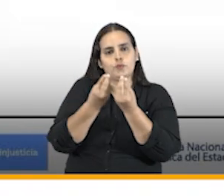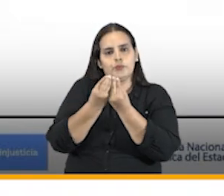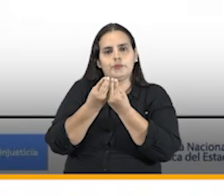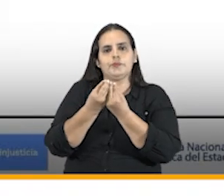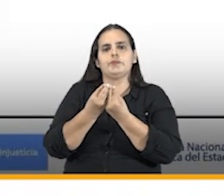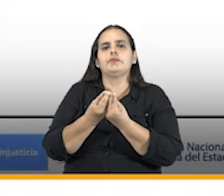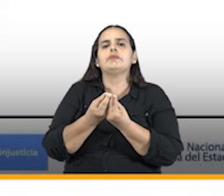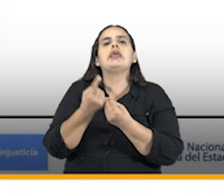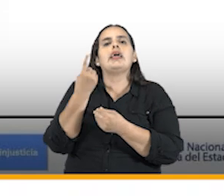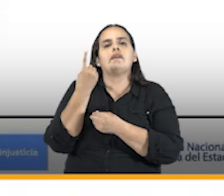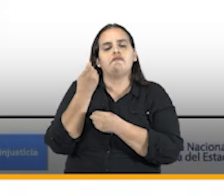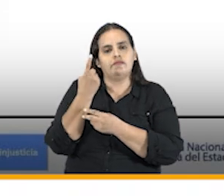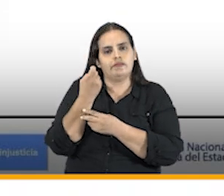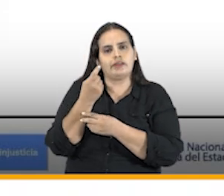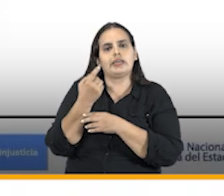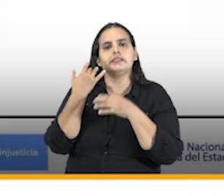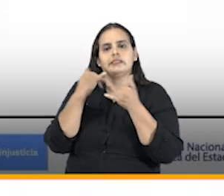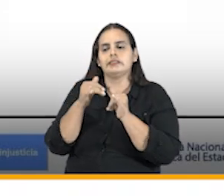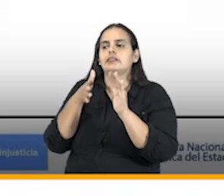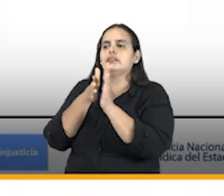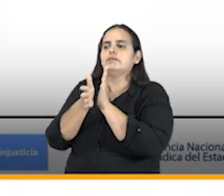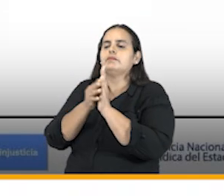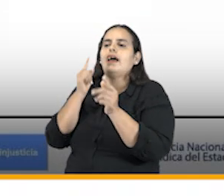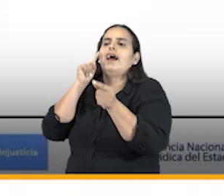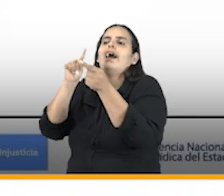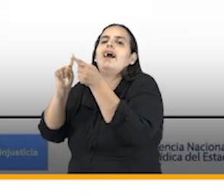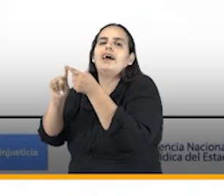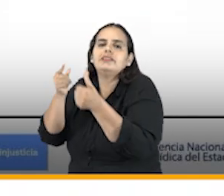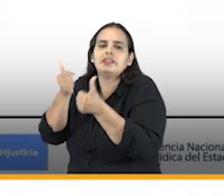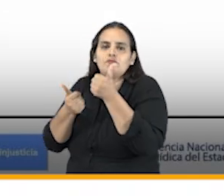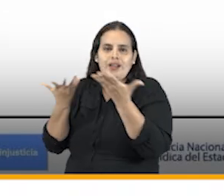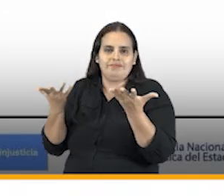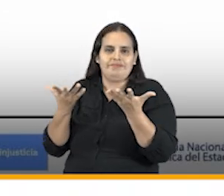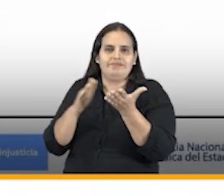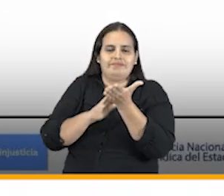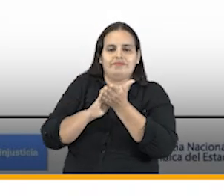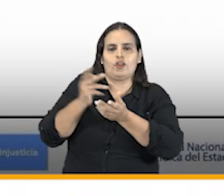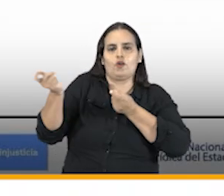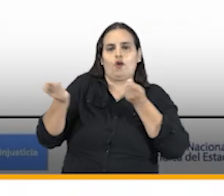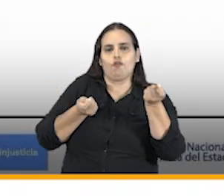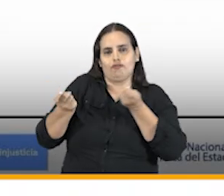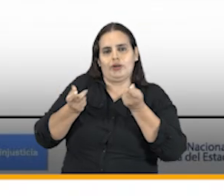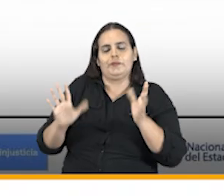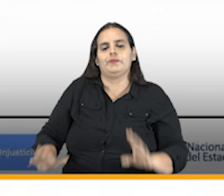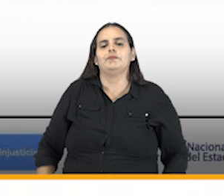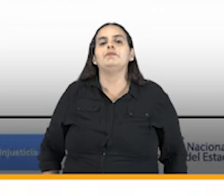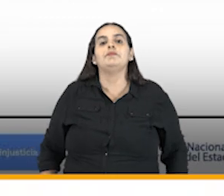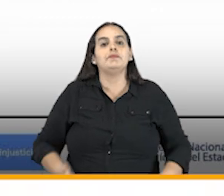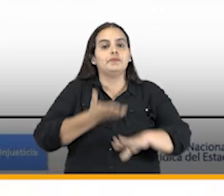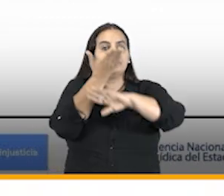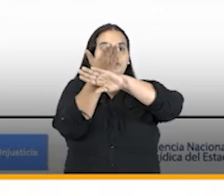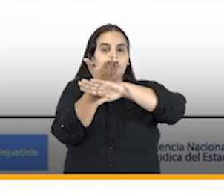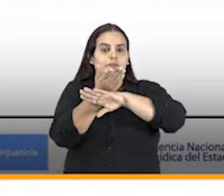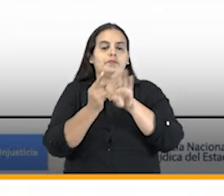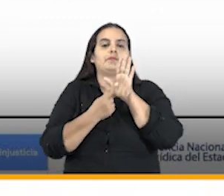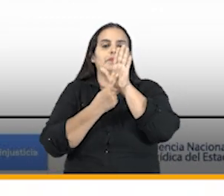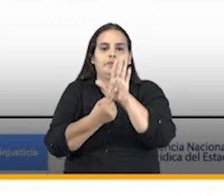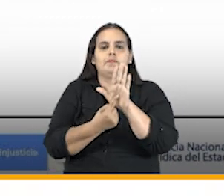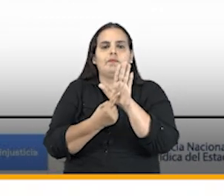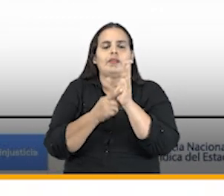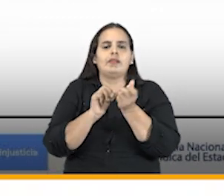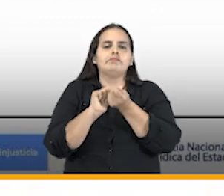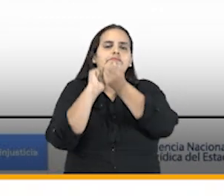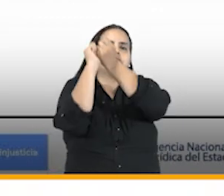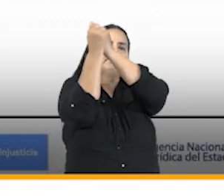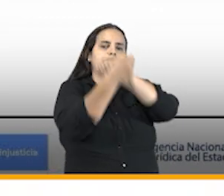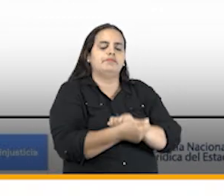pendiente a apotar el alcance de este medio de control presentamos también una propuesta para la codificación